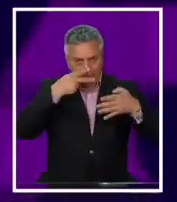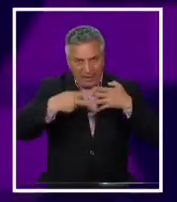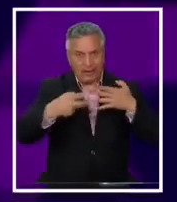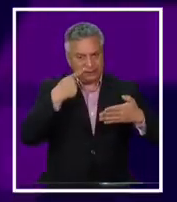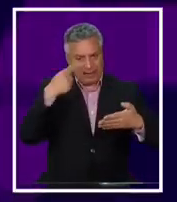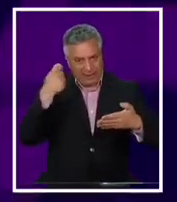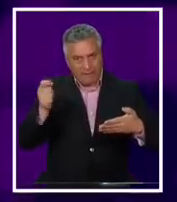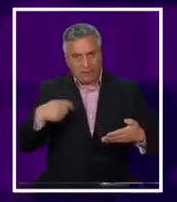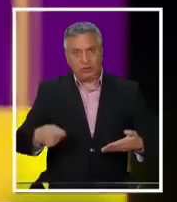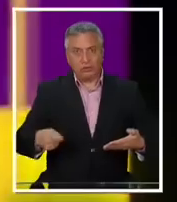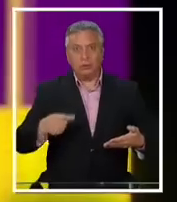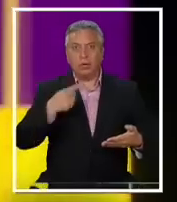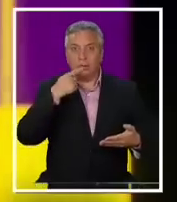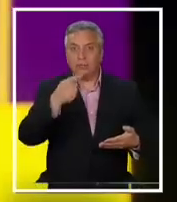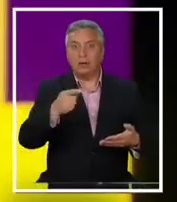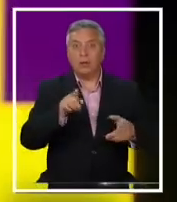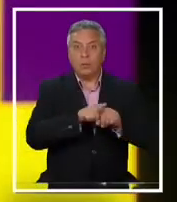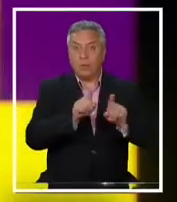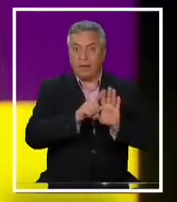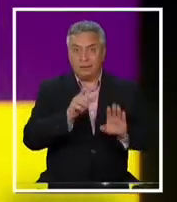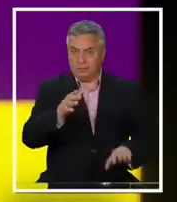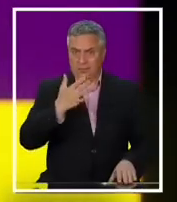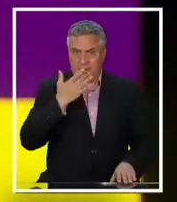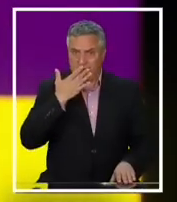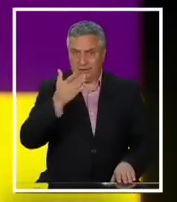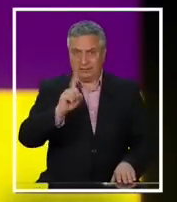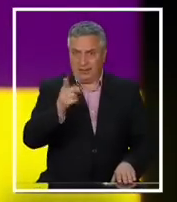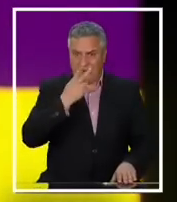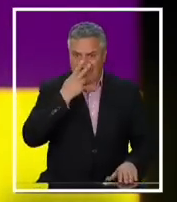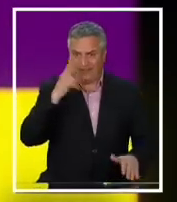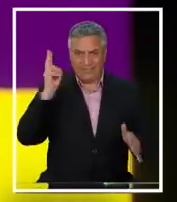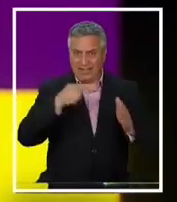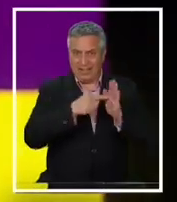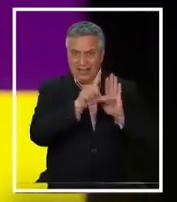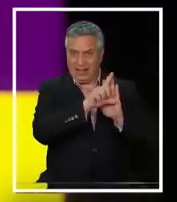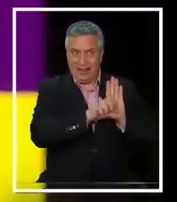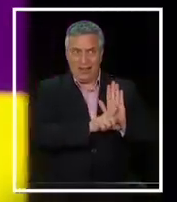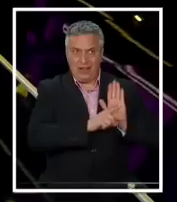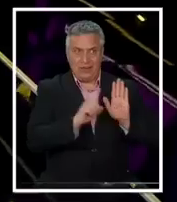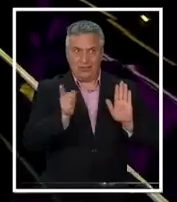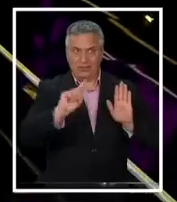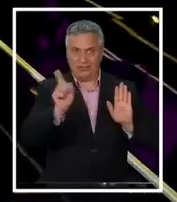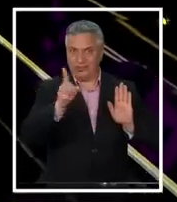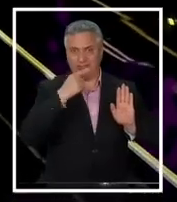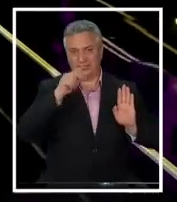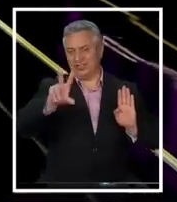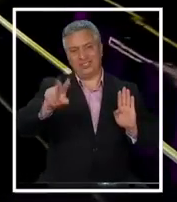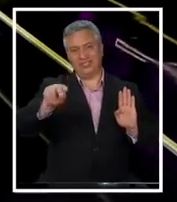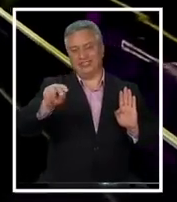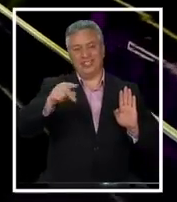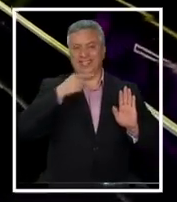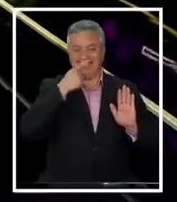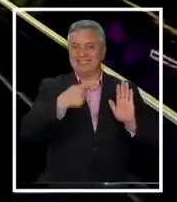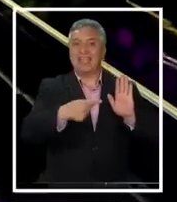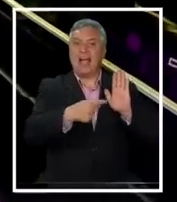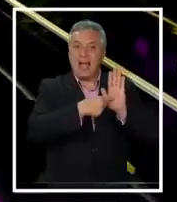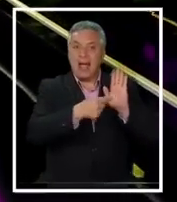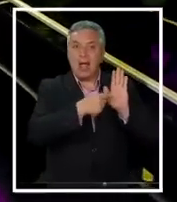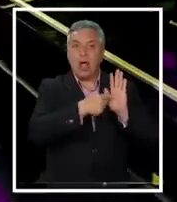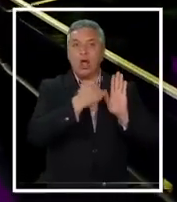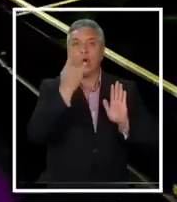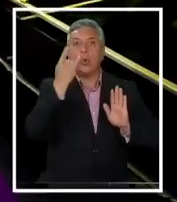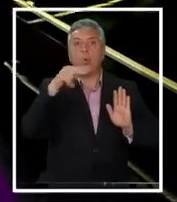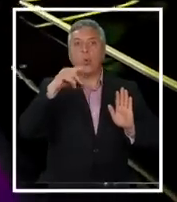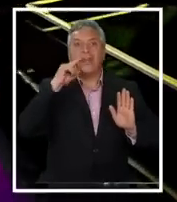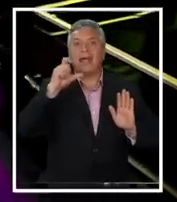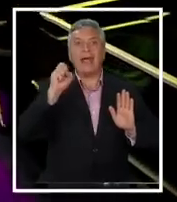revisor, el bicameralismo. Nada que ver con lo que se legisla. Pero eso está según Paulina en ese texto. No, Lo que hay aquí es un unicameralismo